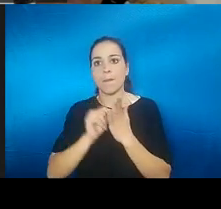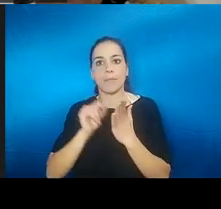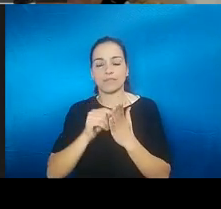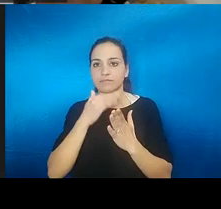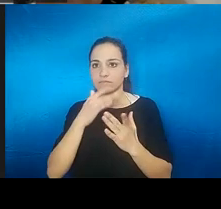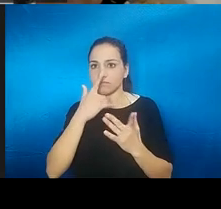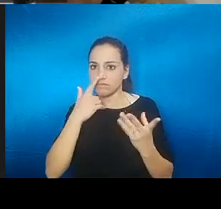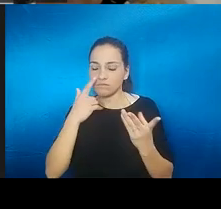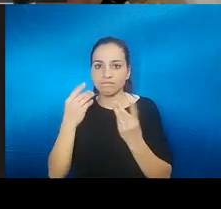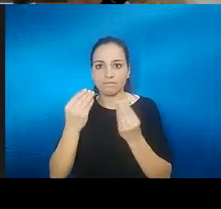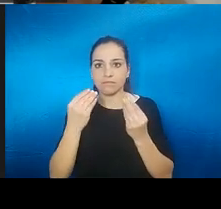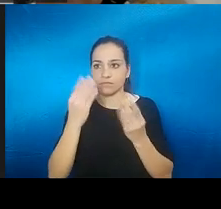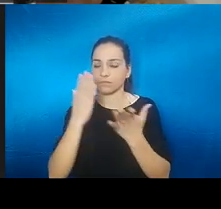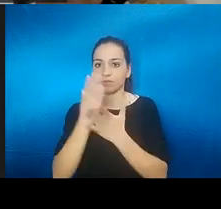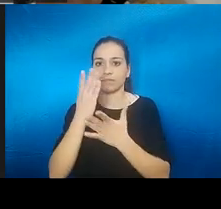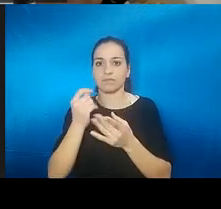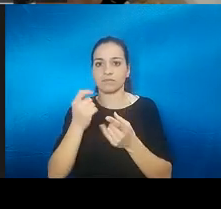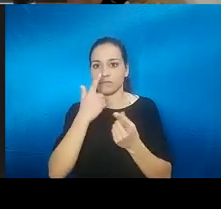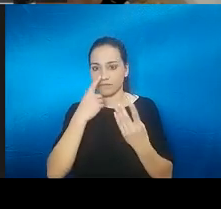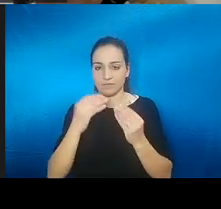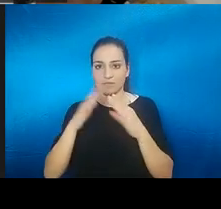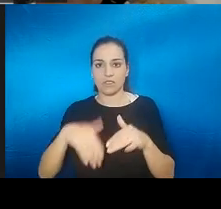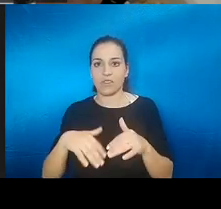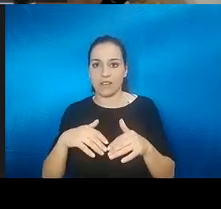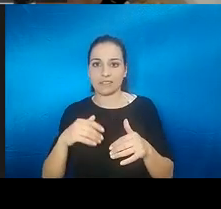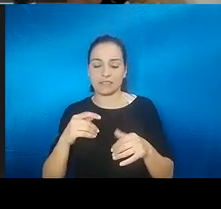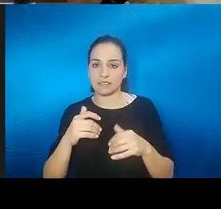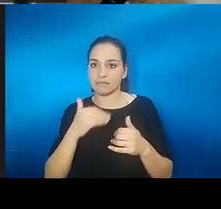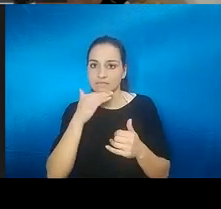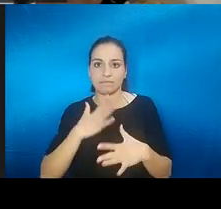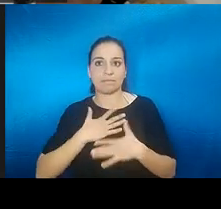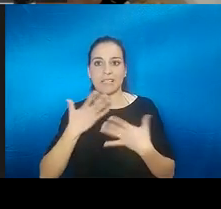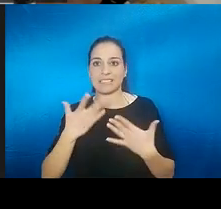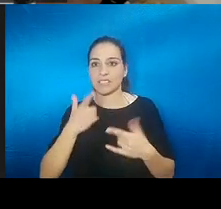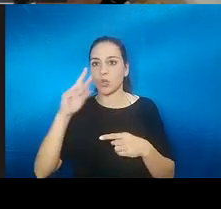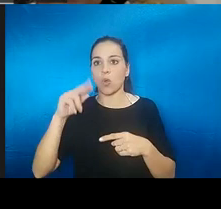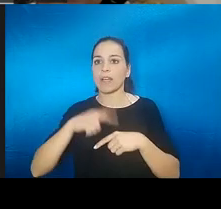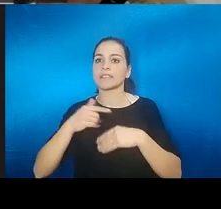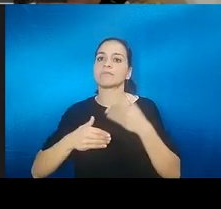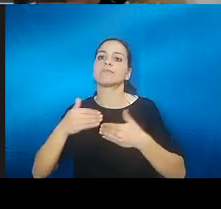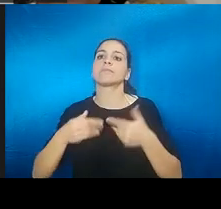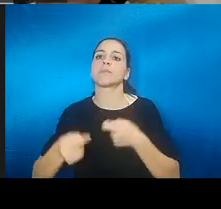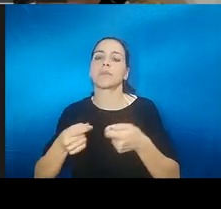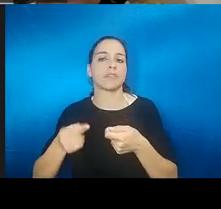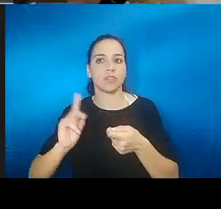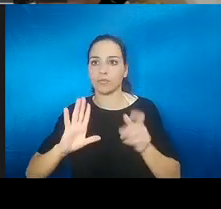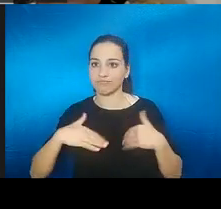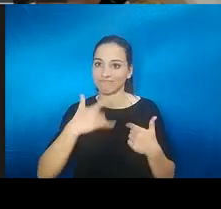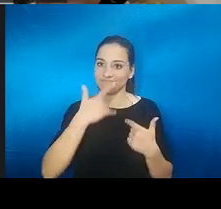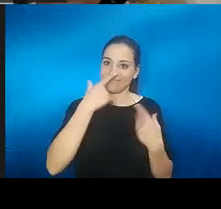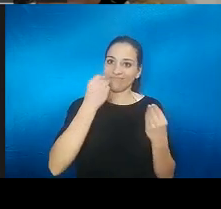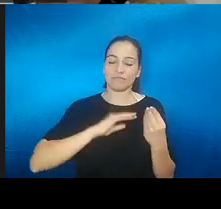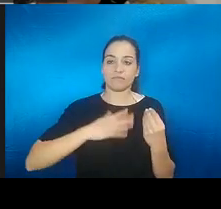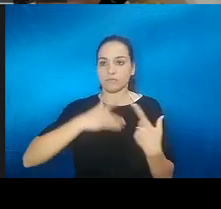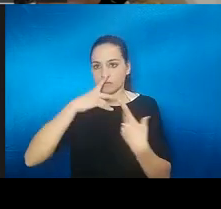oler o hay un antes y un después no no es algo paulatino o al menos yo no lo noto así entonces nada posibles soluciones